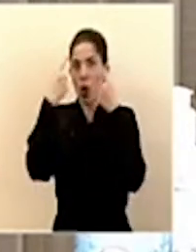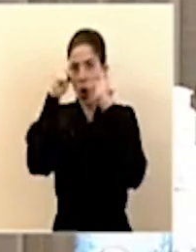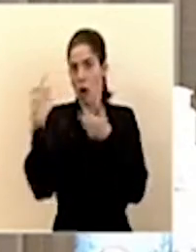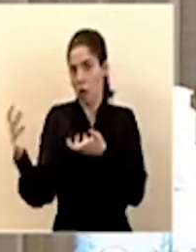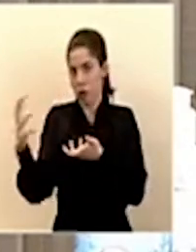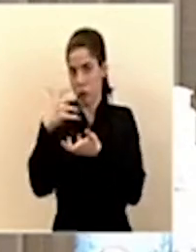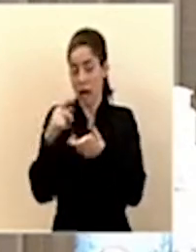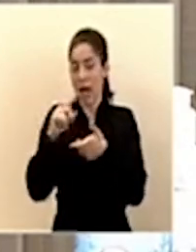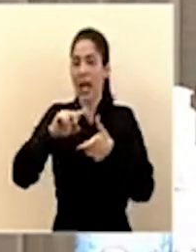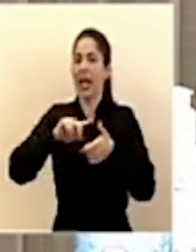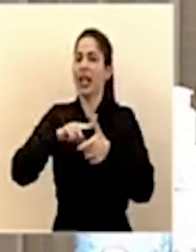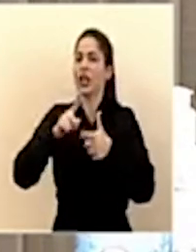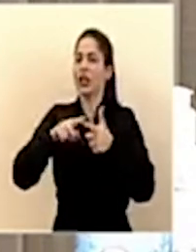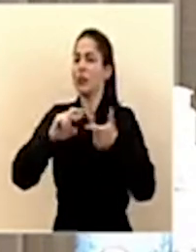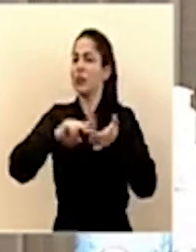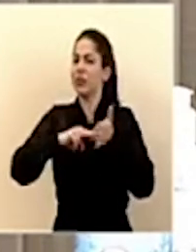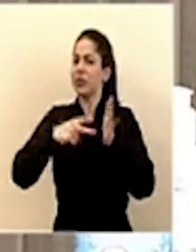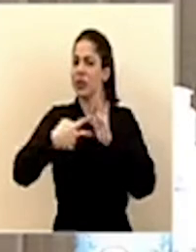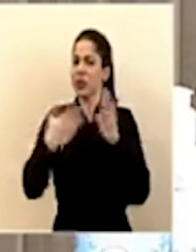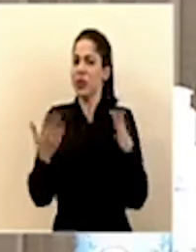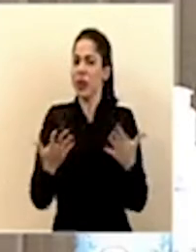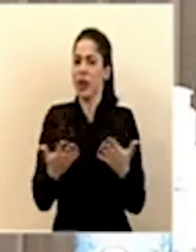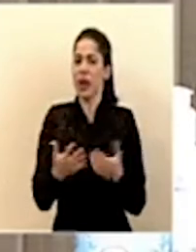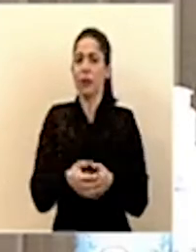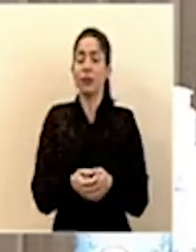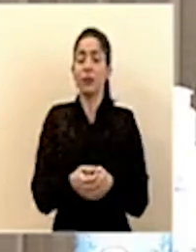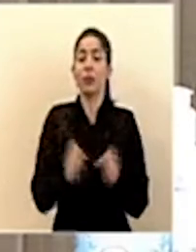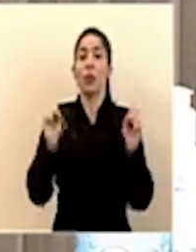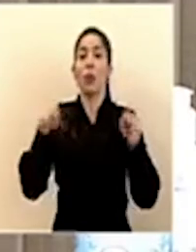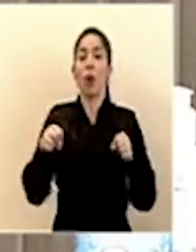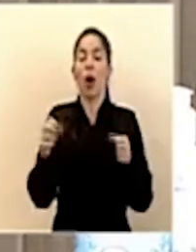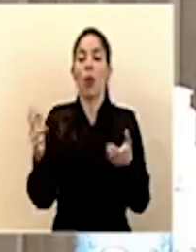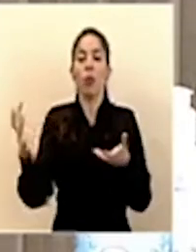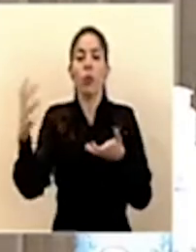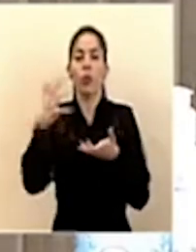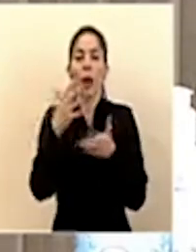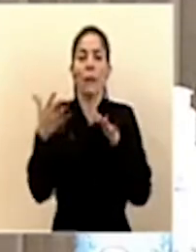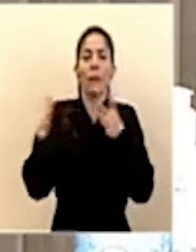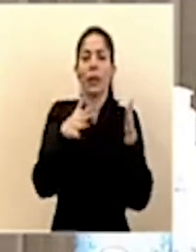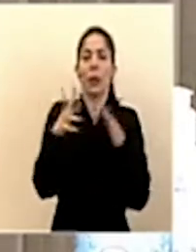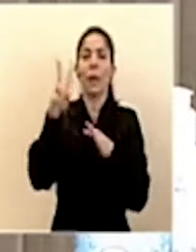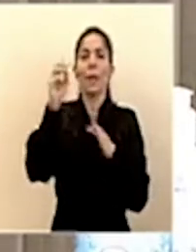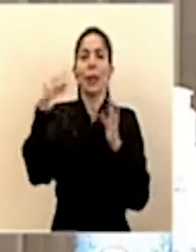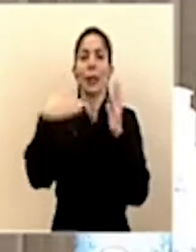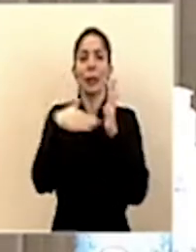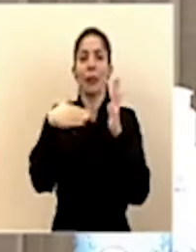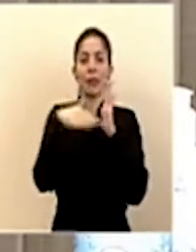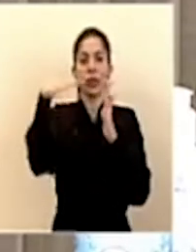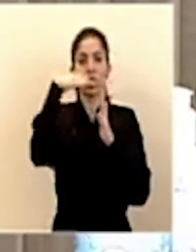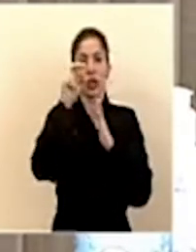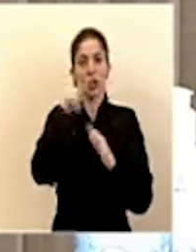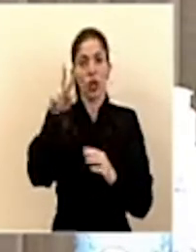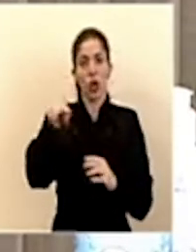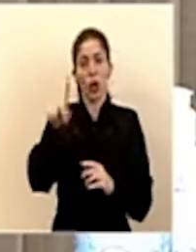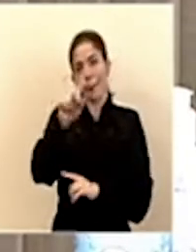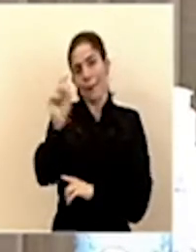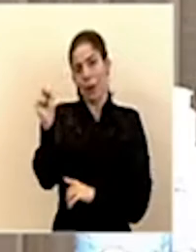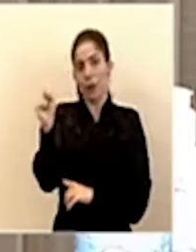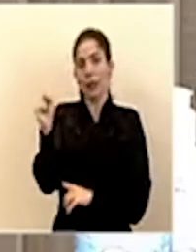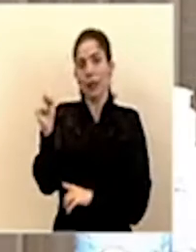hablando de que recogerían más o menos 20 mil millones de colones por mes,